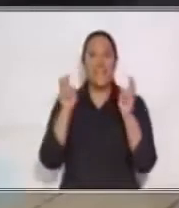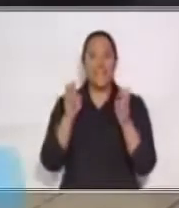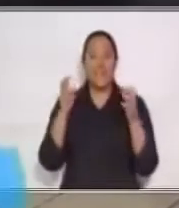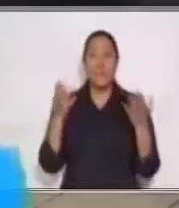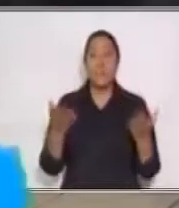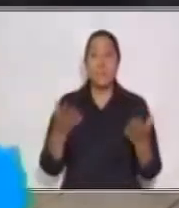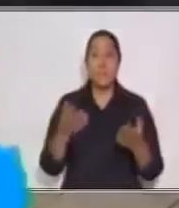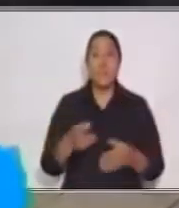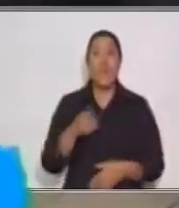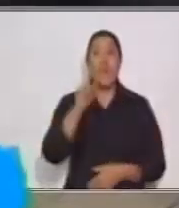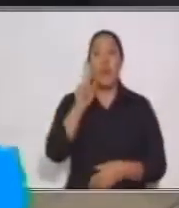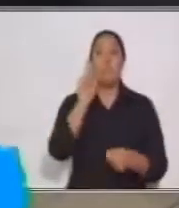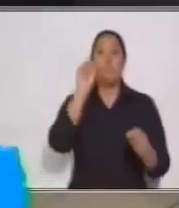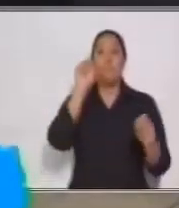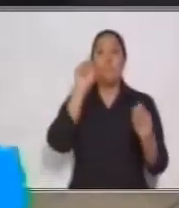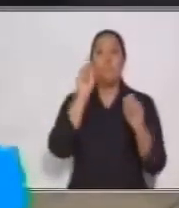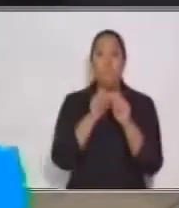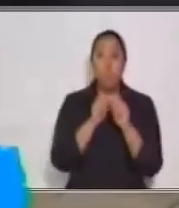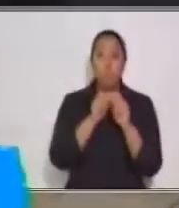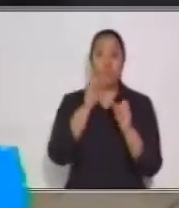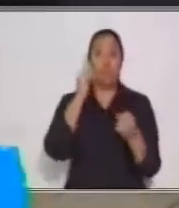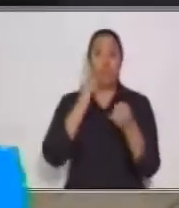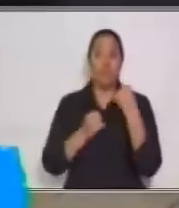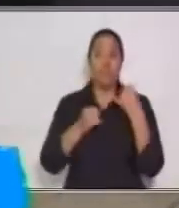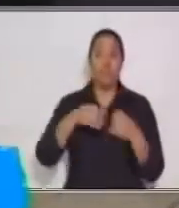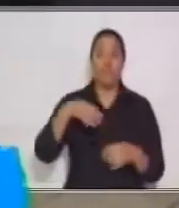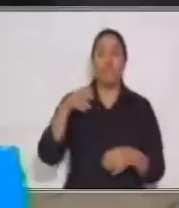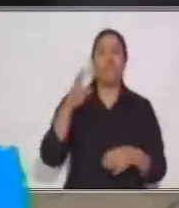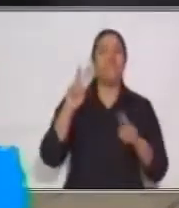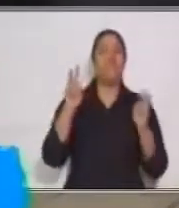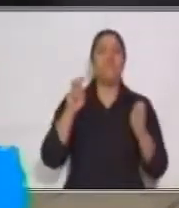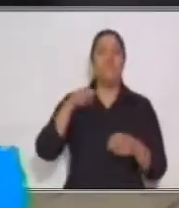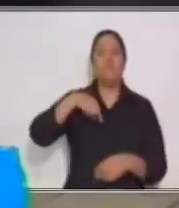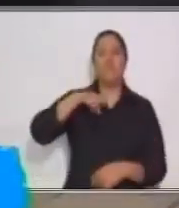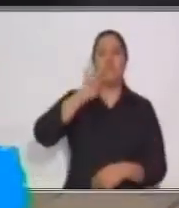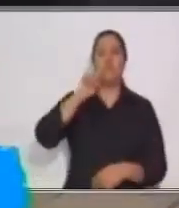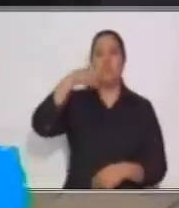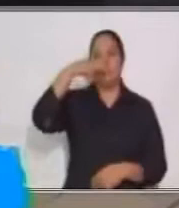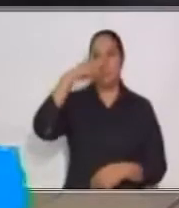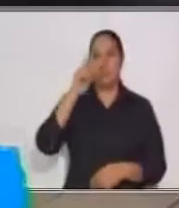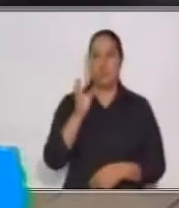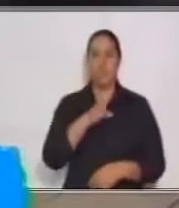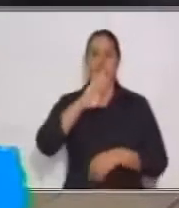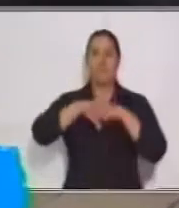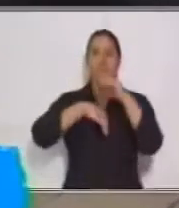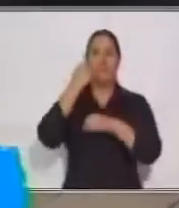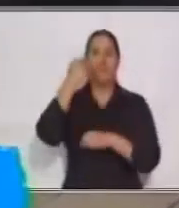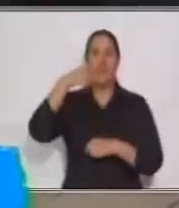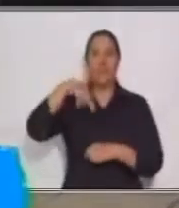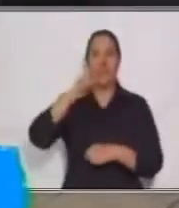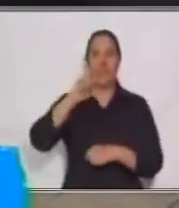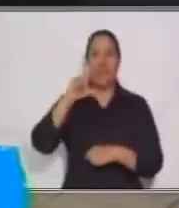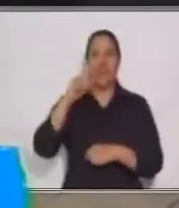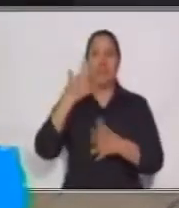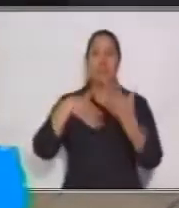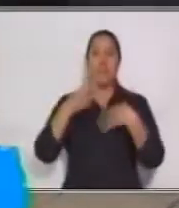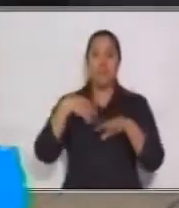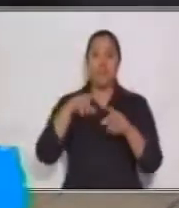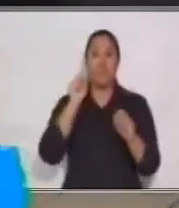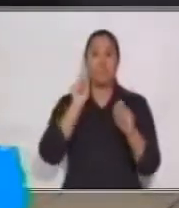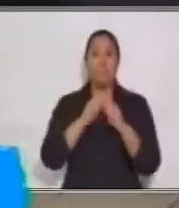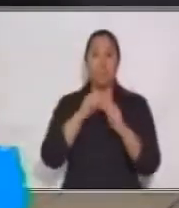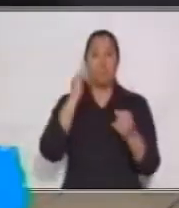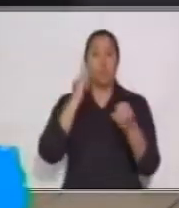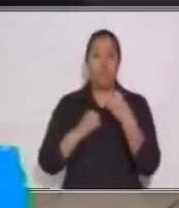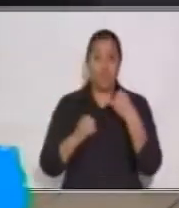tema del punto final del área de Comunicación y Lenguaje para el grado de Primero Primaria. Si en casa hay alguna persona